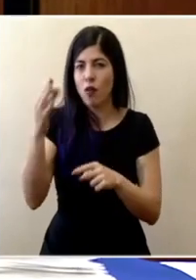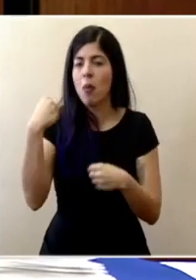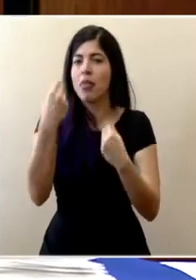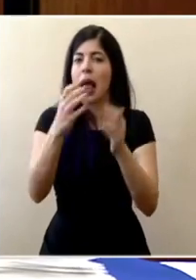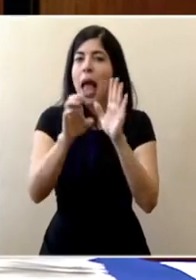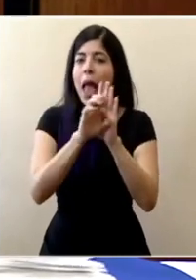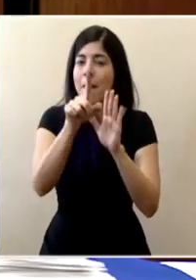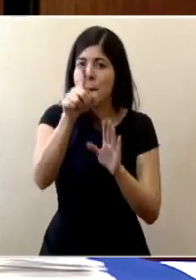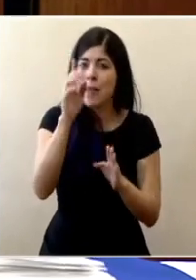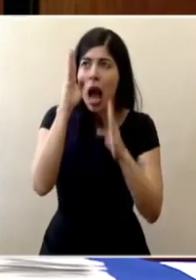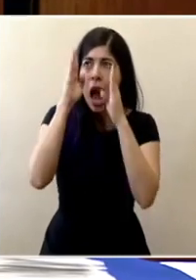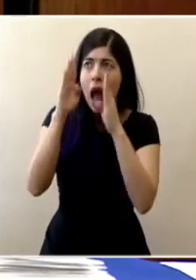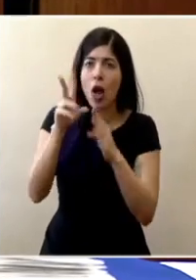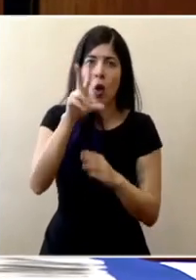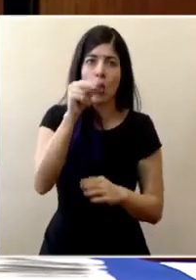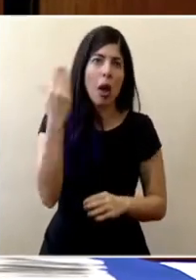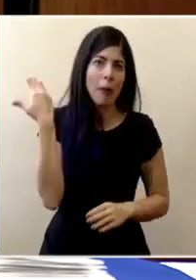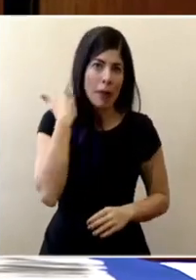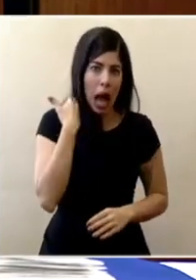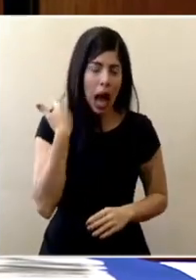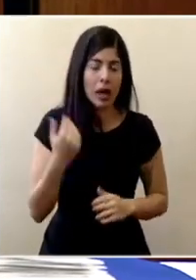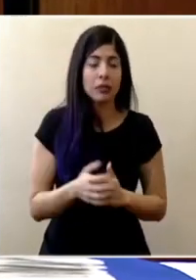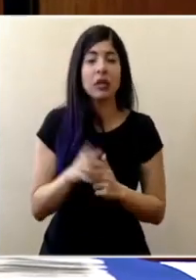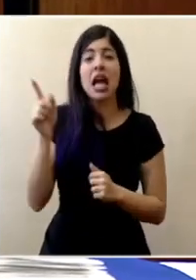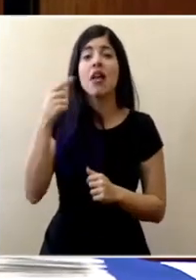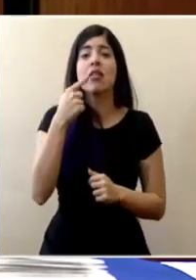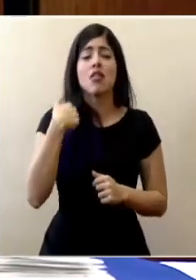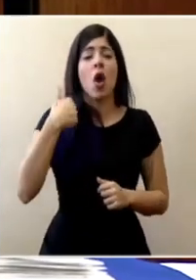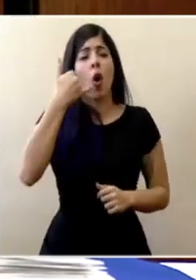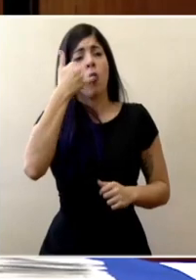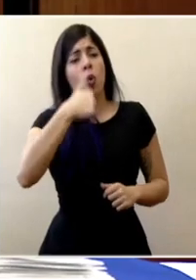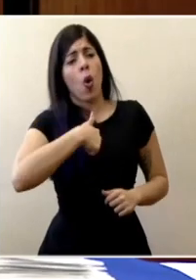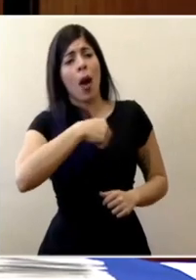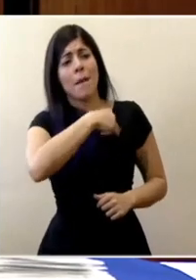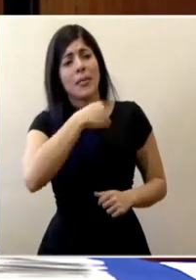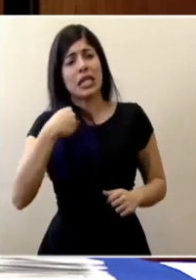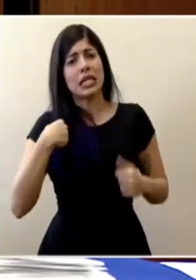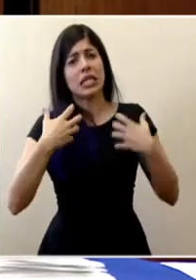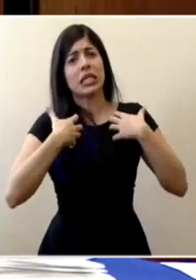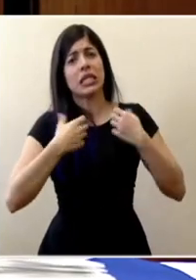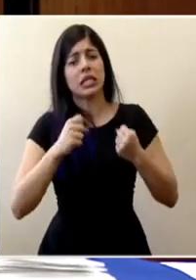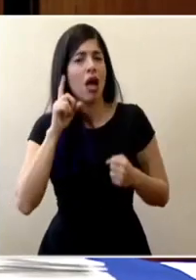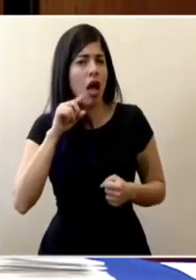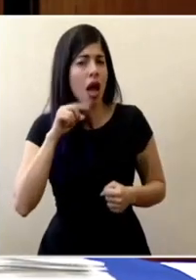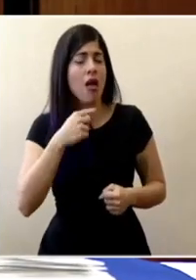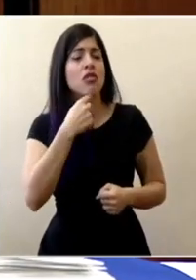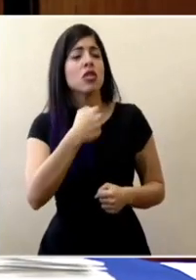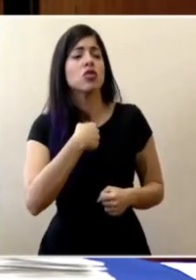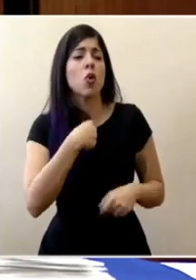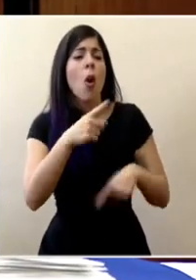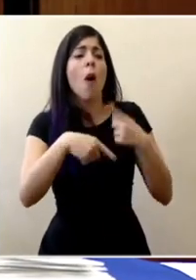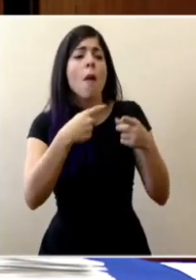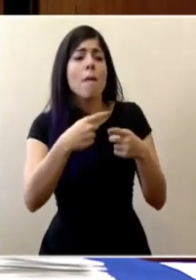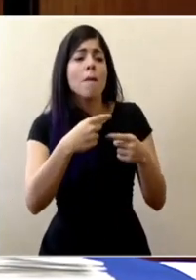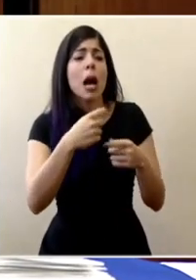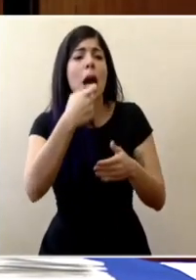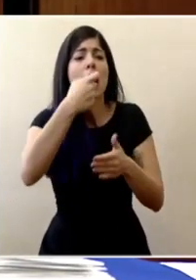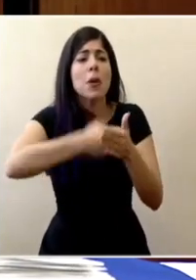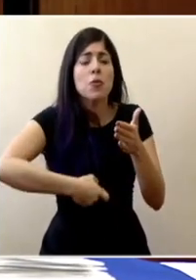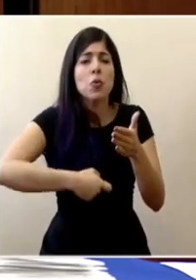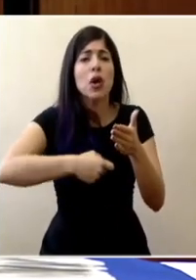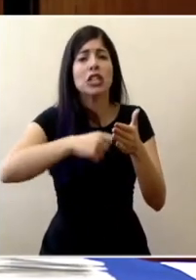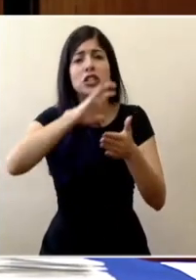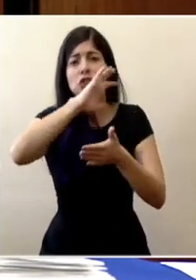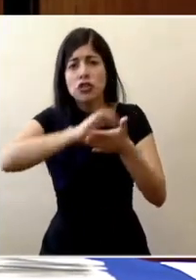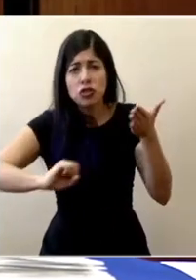para que pongan atención y no sean víctimas. Se hacen pasar por funcionarios del Ministerio de Salud donde les dicen que les van a hacer una exención de impuestos